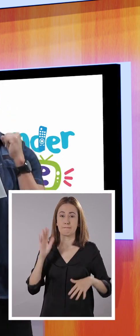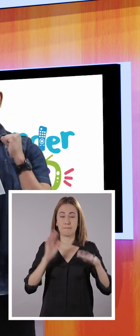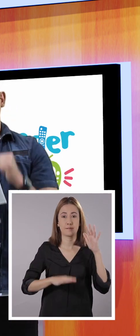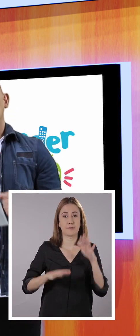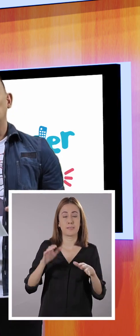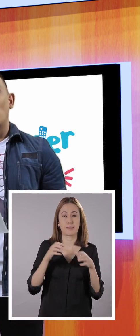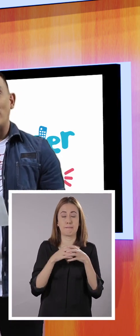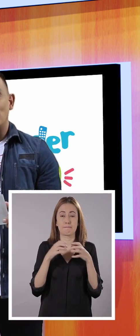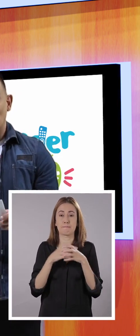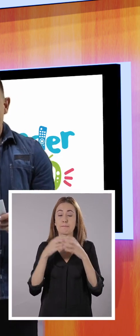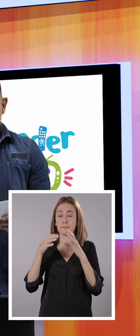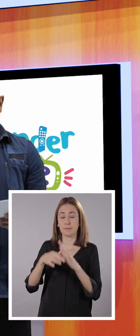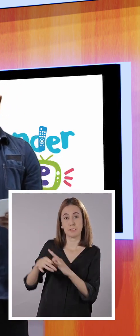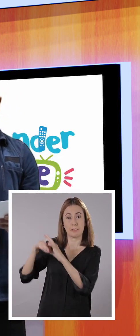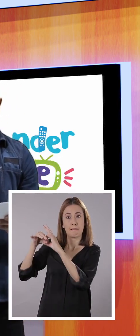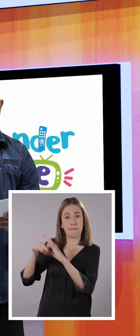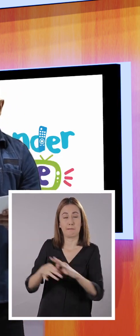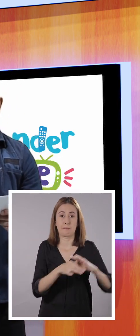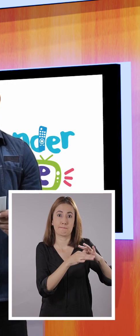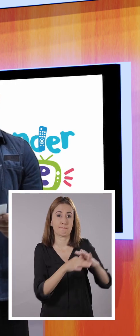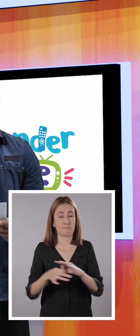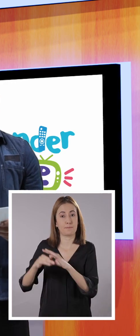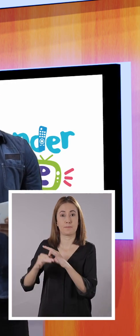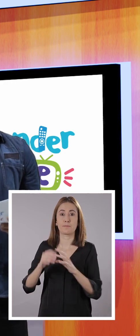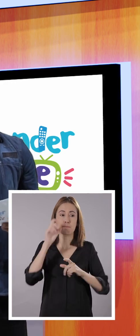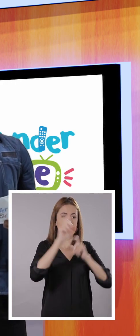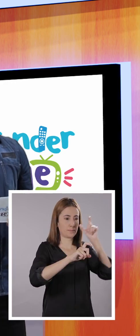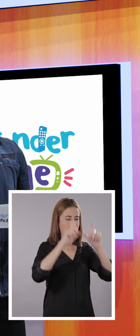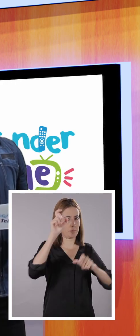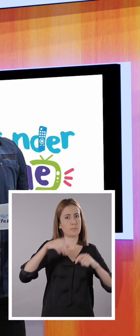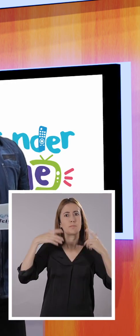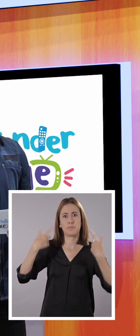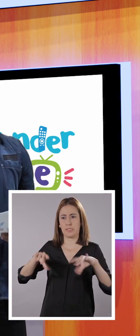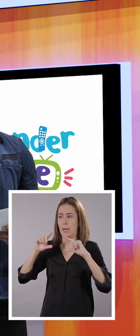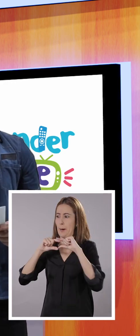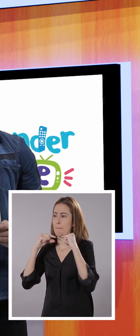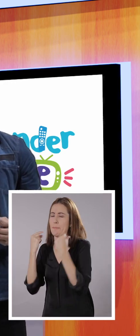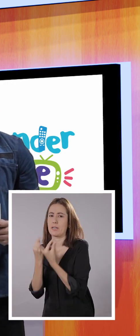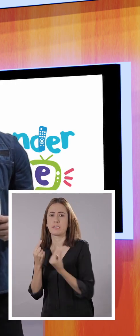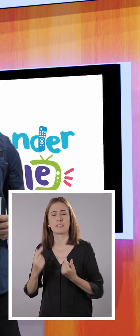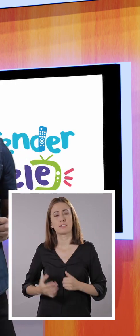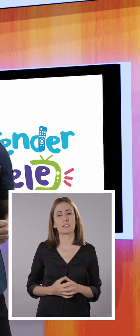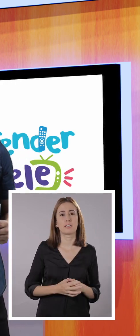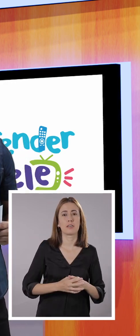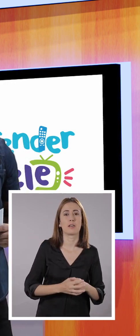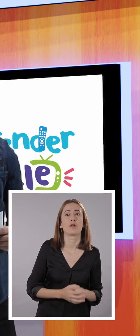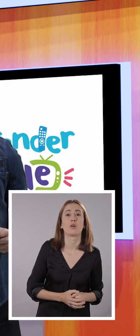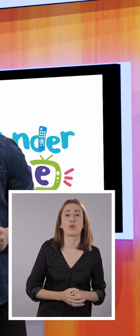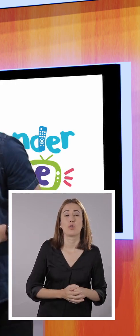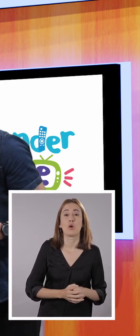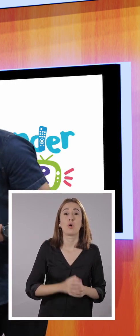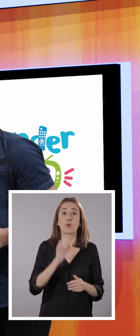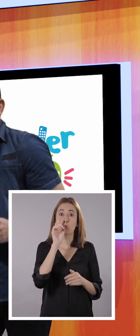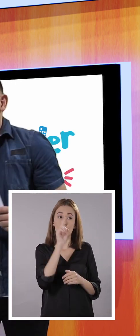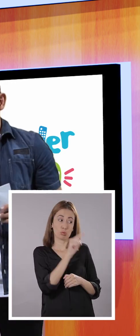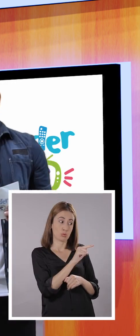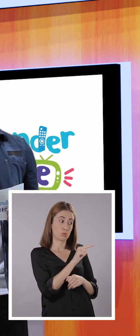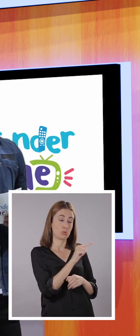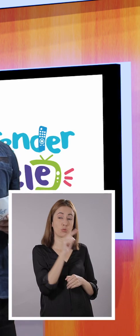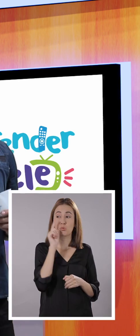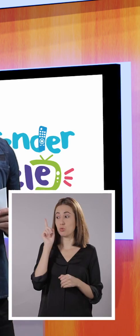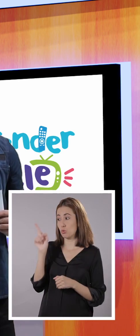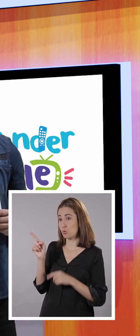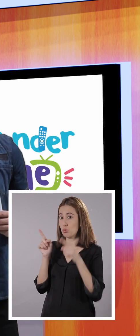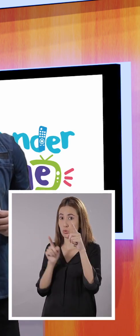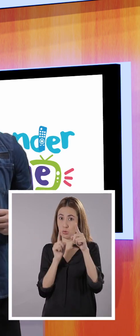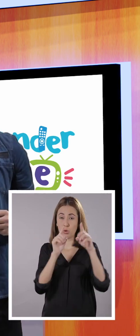hay un cuento acerca de personas que están intentando combatir el coronavirus. Así que, tanto tú como